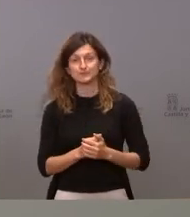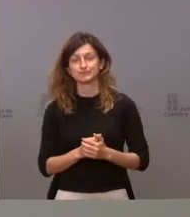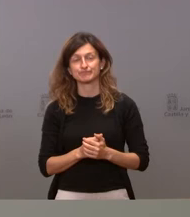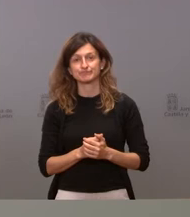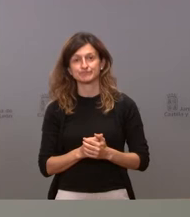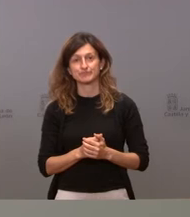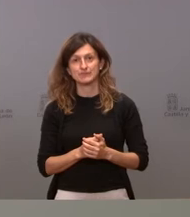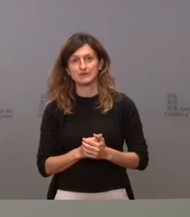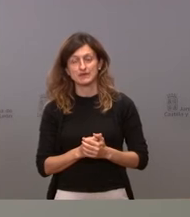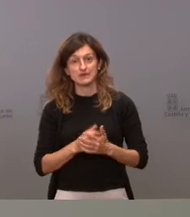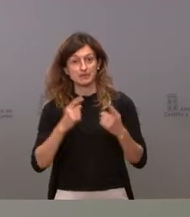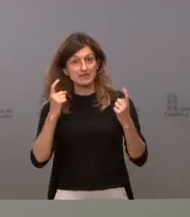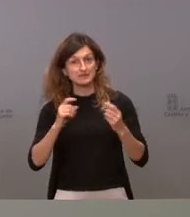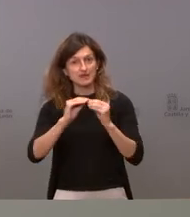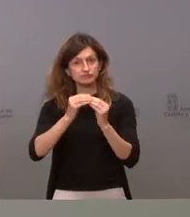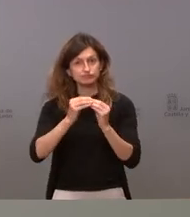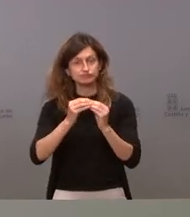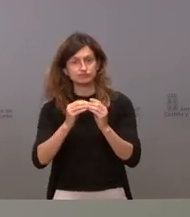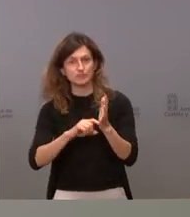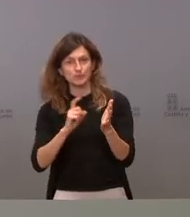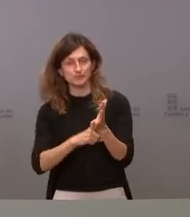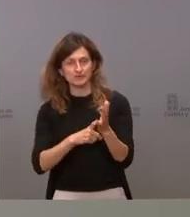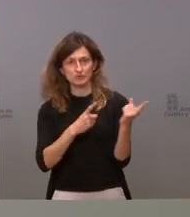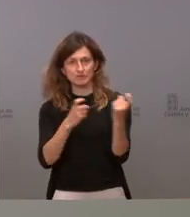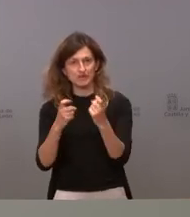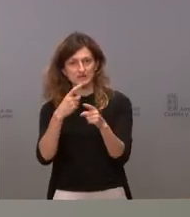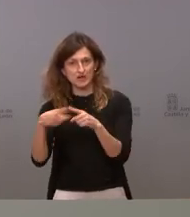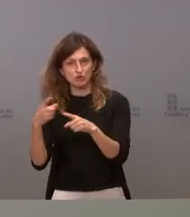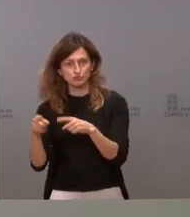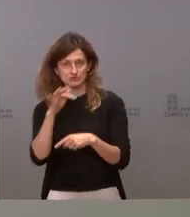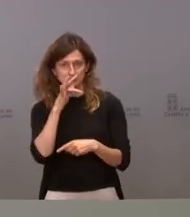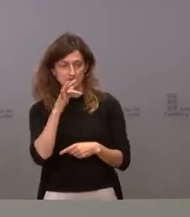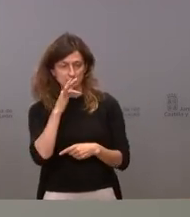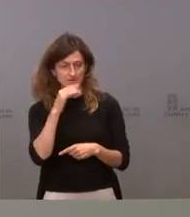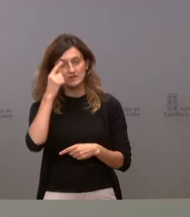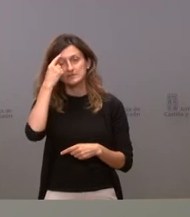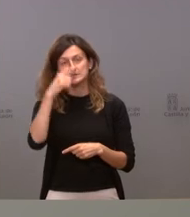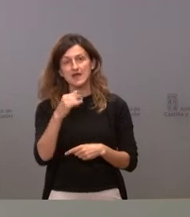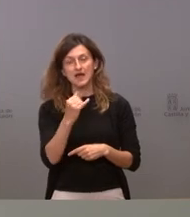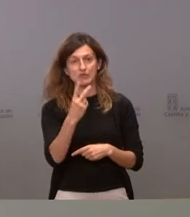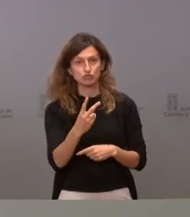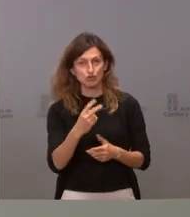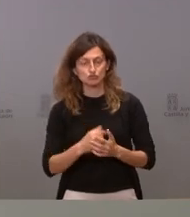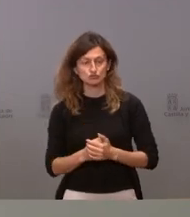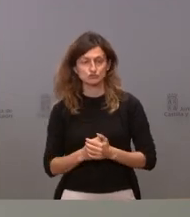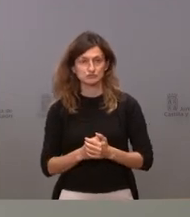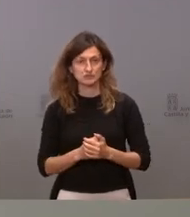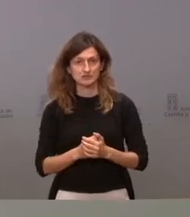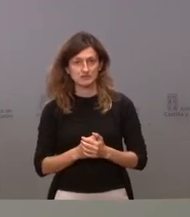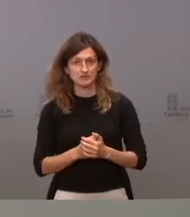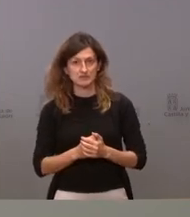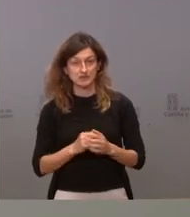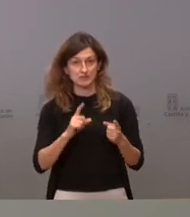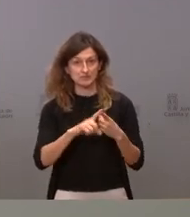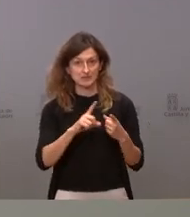poderla desarrollar completa necesitamos todavía muchas cosas sabemos que ya hay dos que son el inicio la